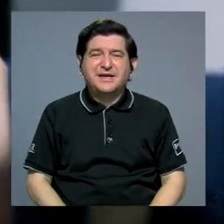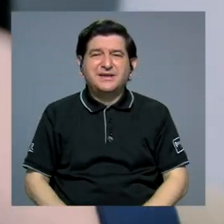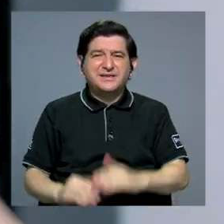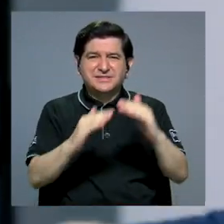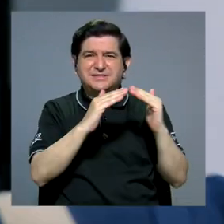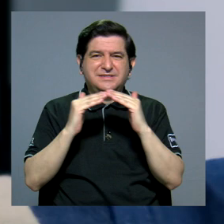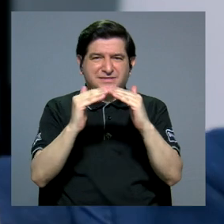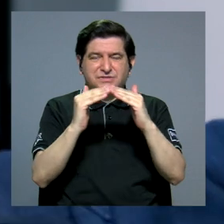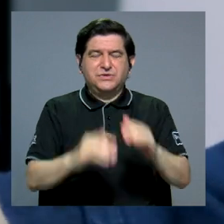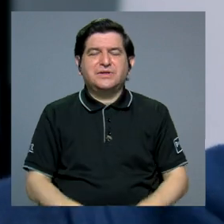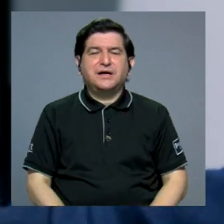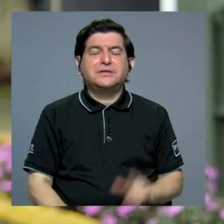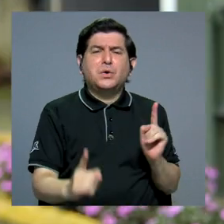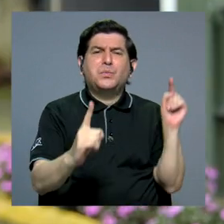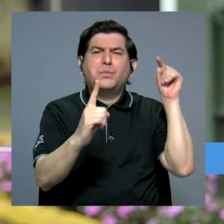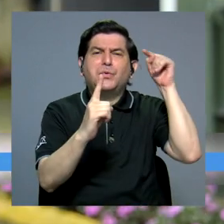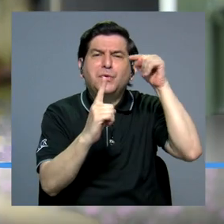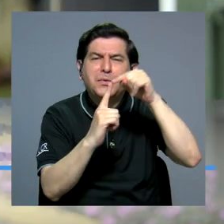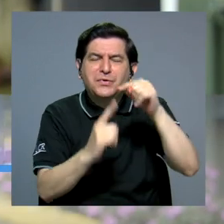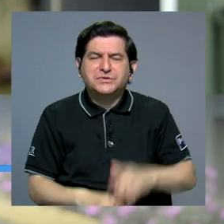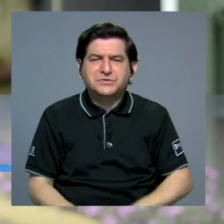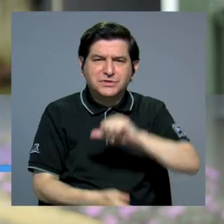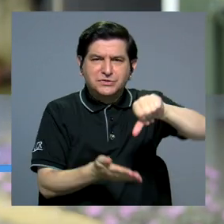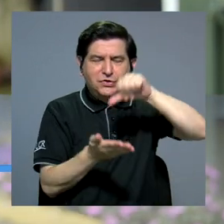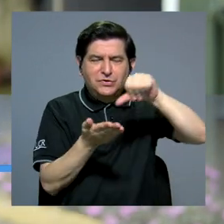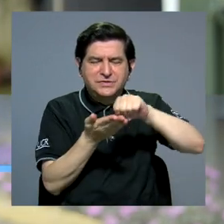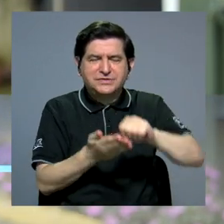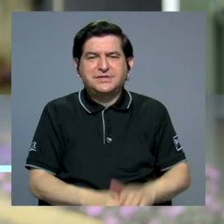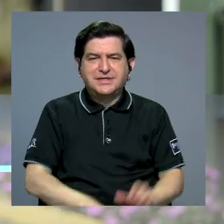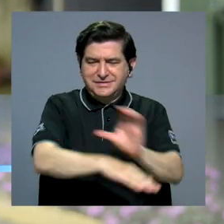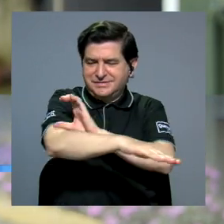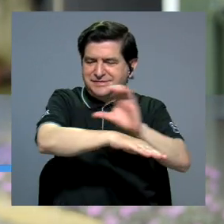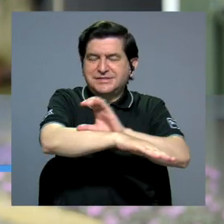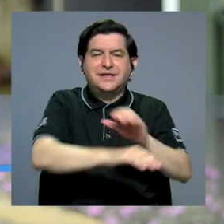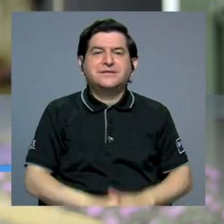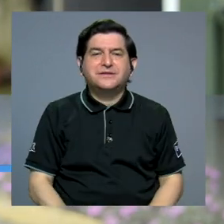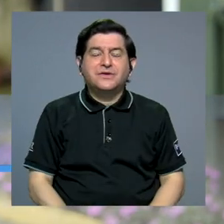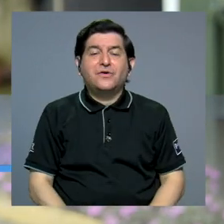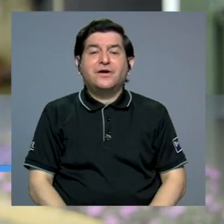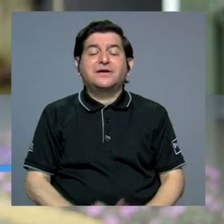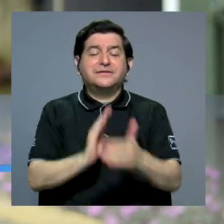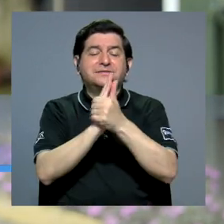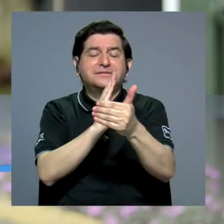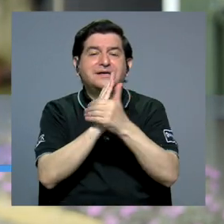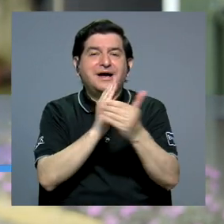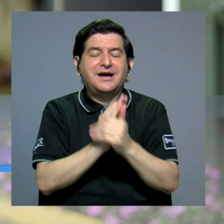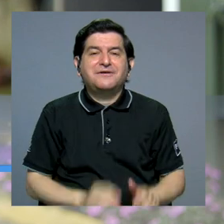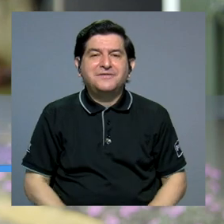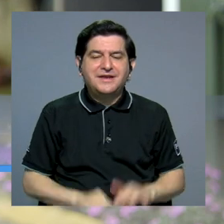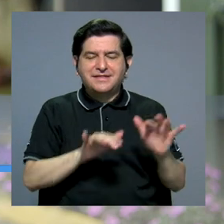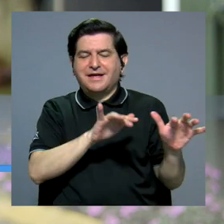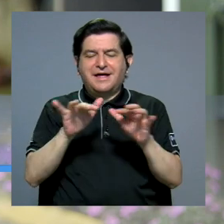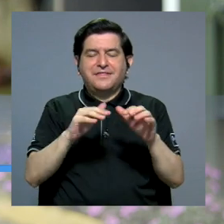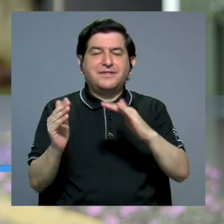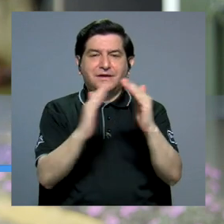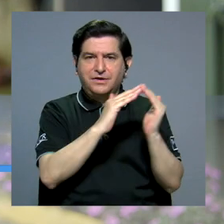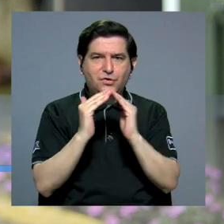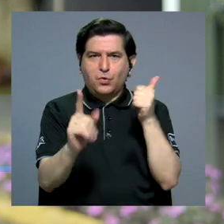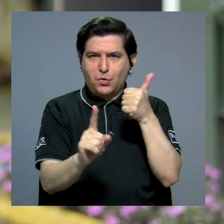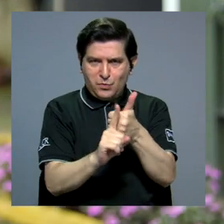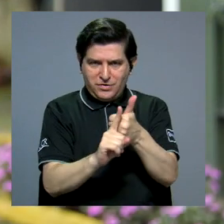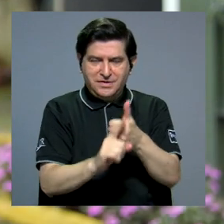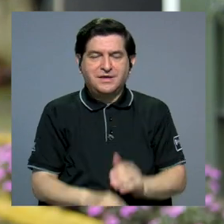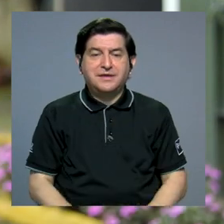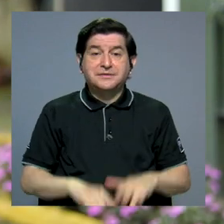casco metropolitano. Nuestro propósito desde el Centro de Informática es el de generar capacidades digitales en las comunidades